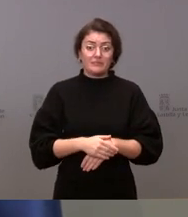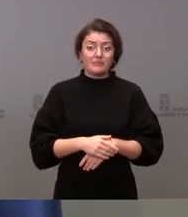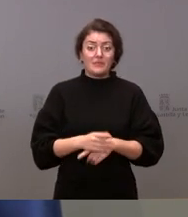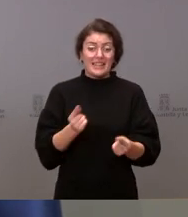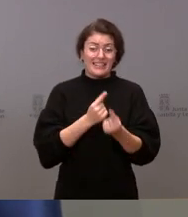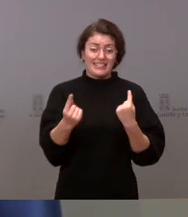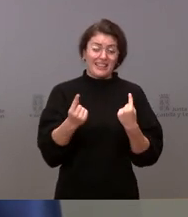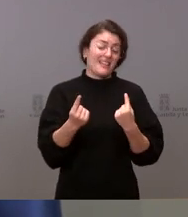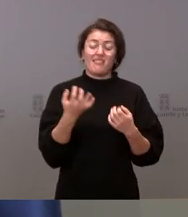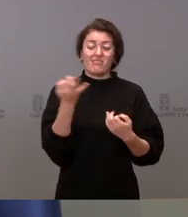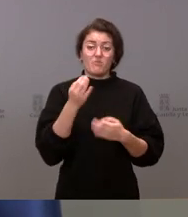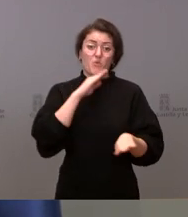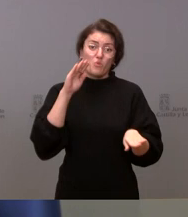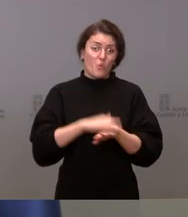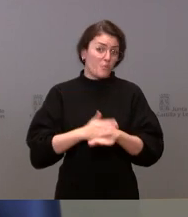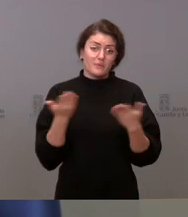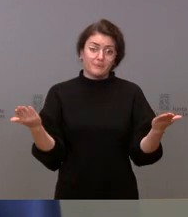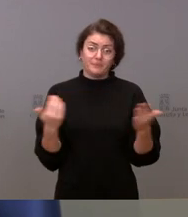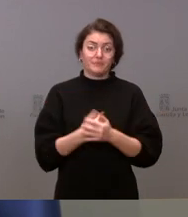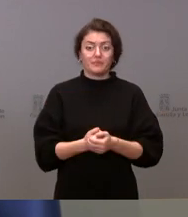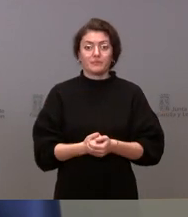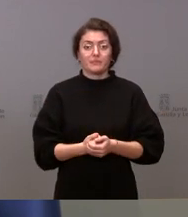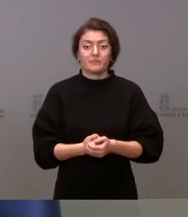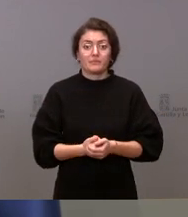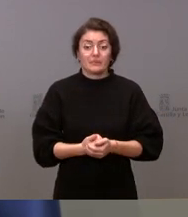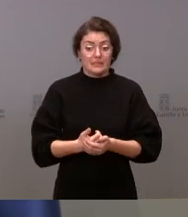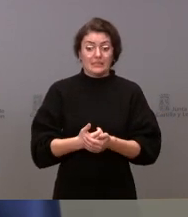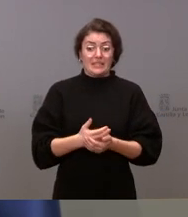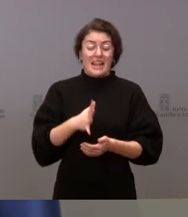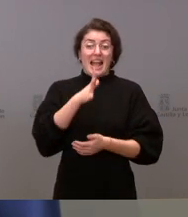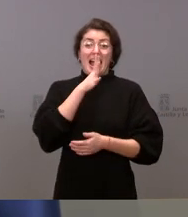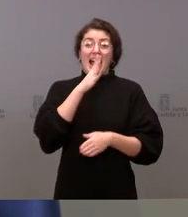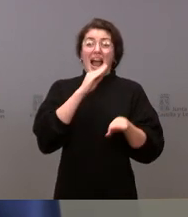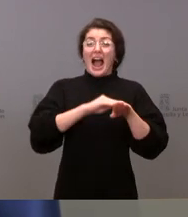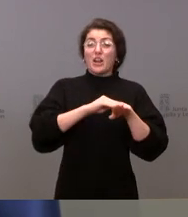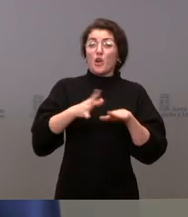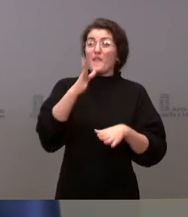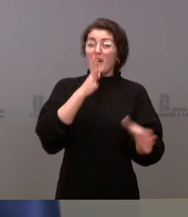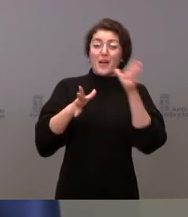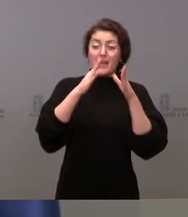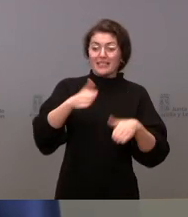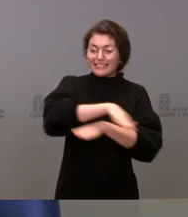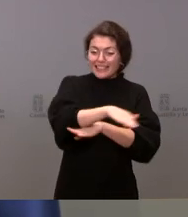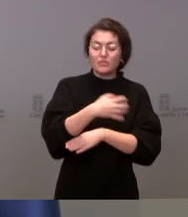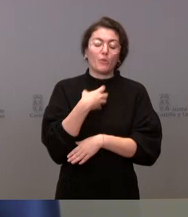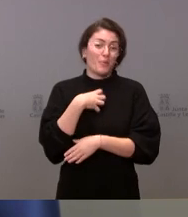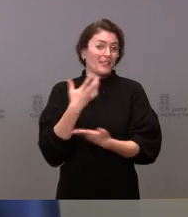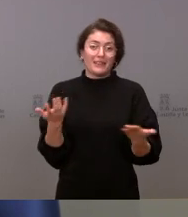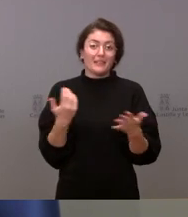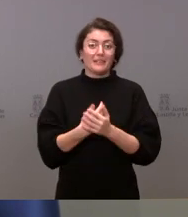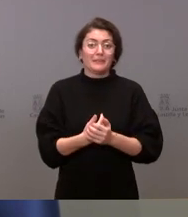hay que cumplirla no se puede beber alcohol donde no se puede beber alcohol la distancia de seguridad hay que mantenerla y